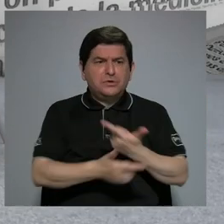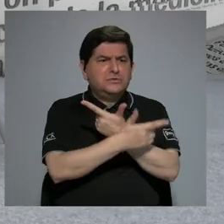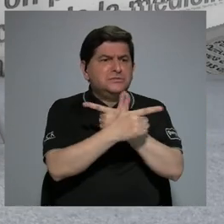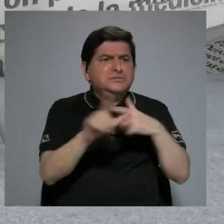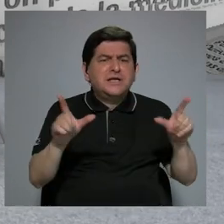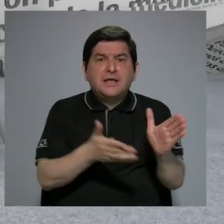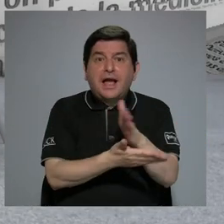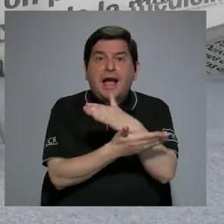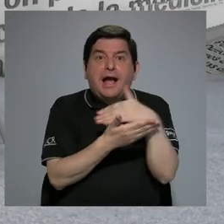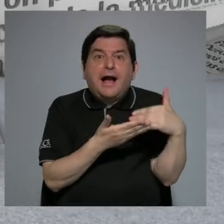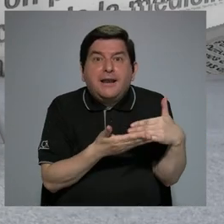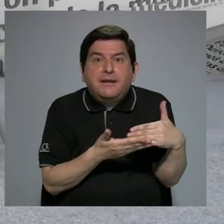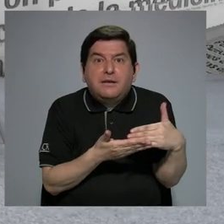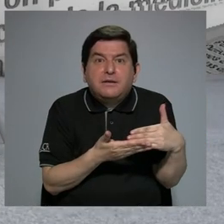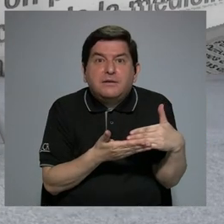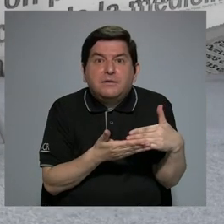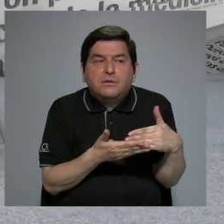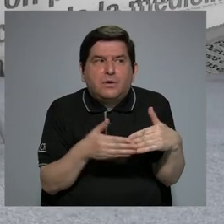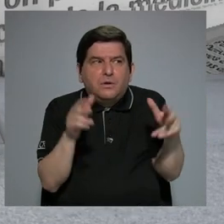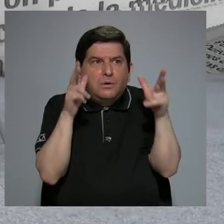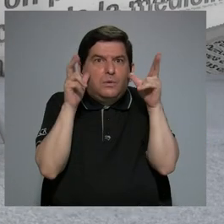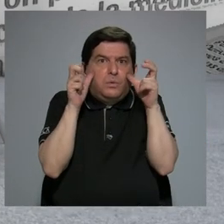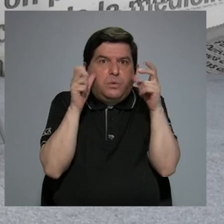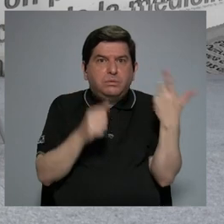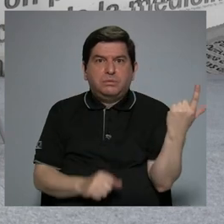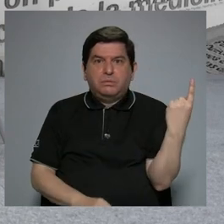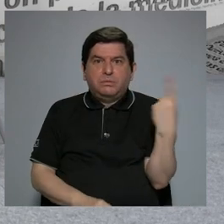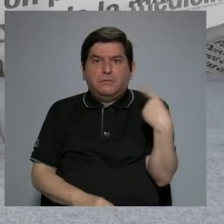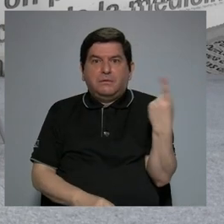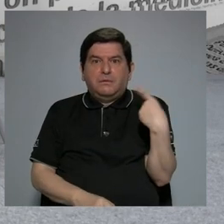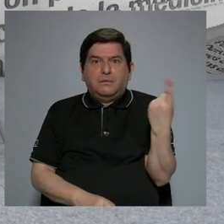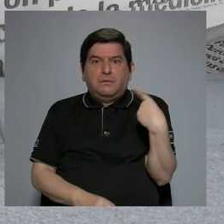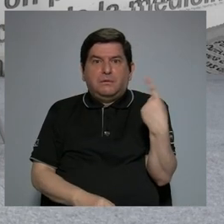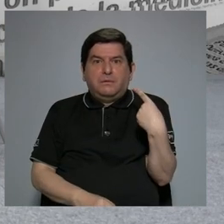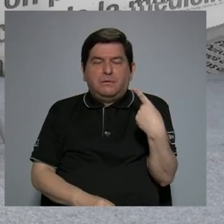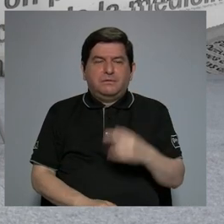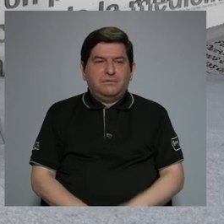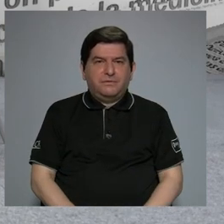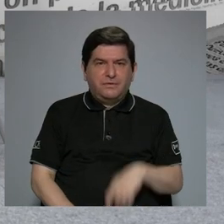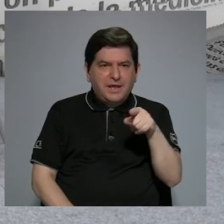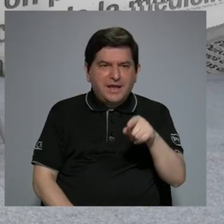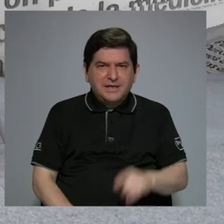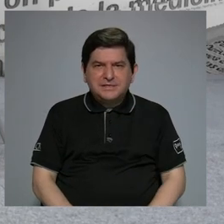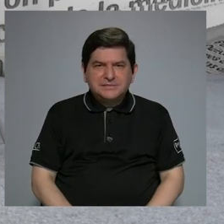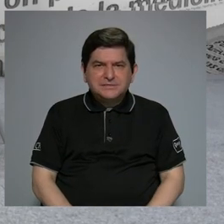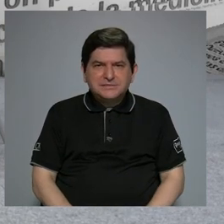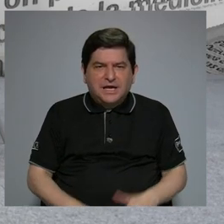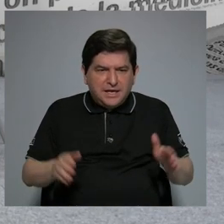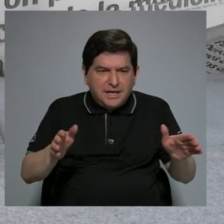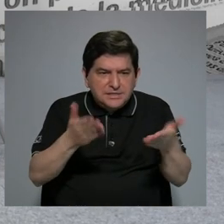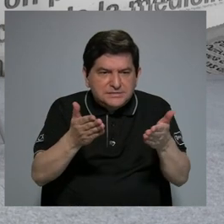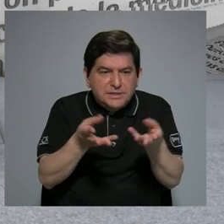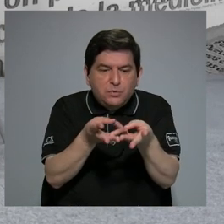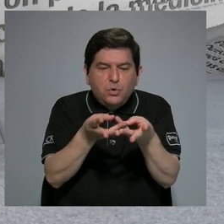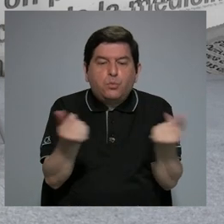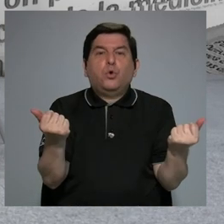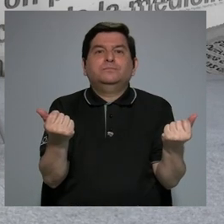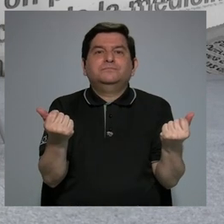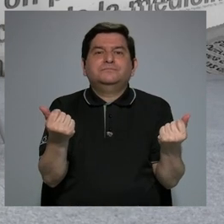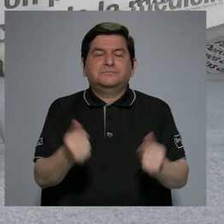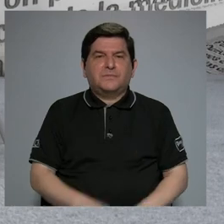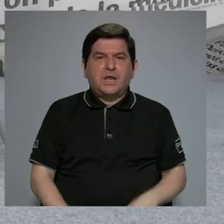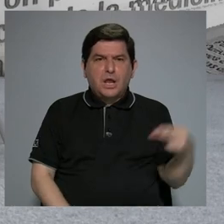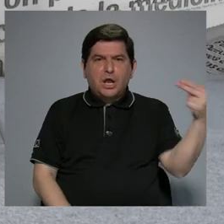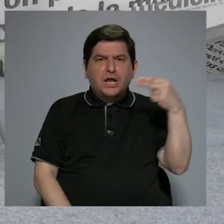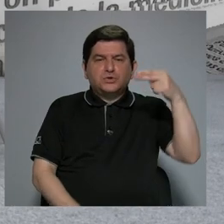porque hay algo que lo percibimos como amenazante. Cuando ese estímulo amenazante desaparece, esas